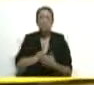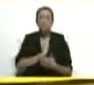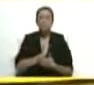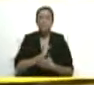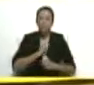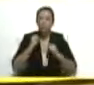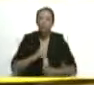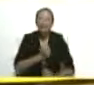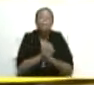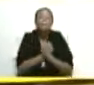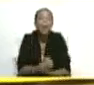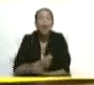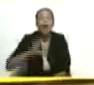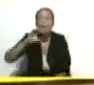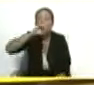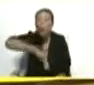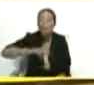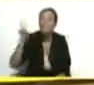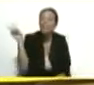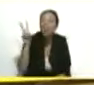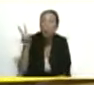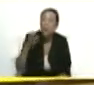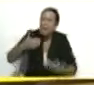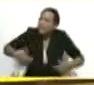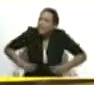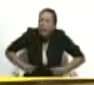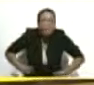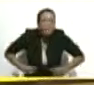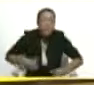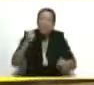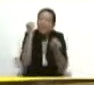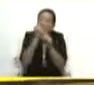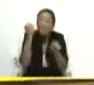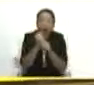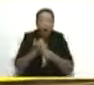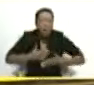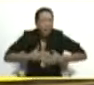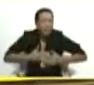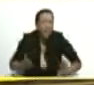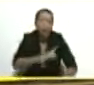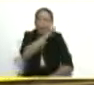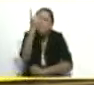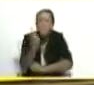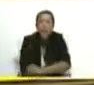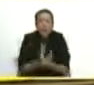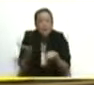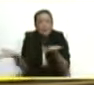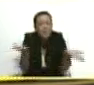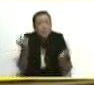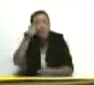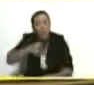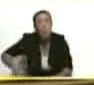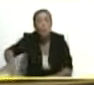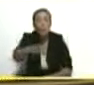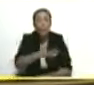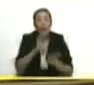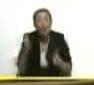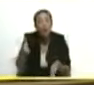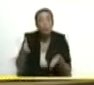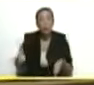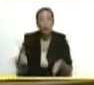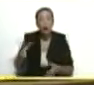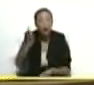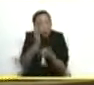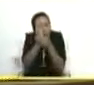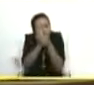basada en el amor a la patria, al sacrificio, al trabajo, a la entrega, al servicio del pueblo. A